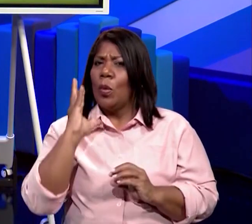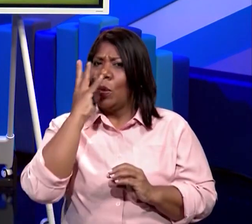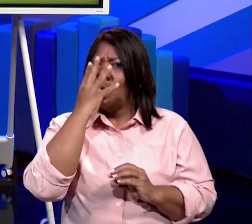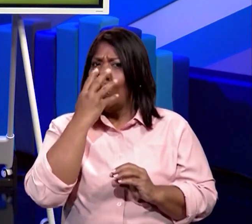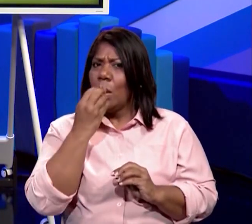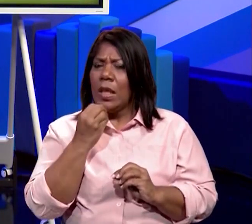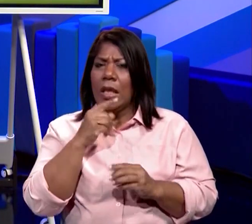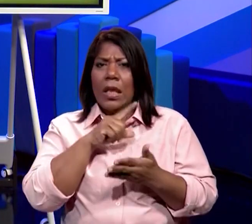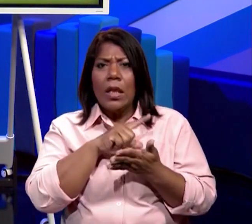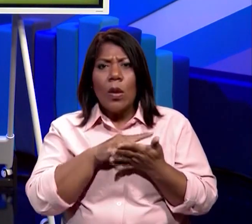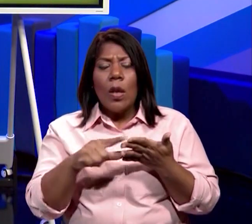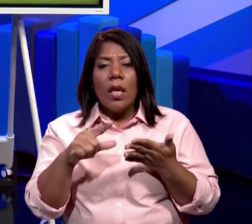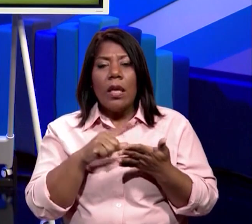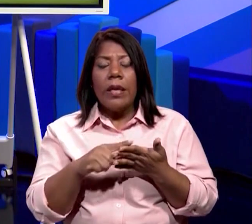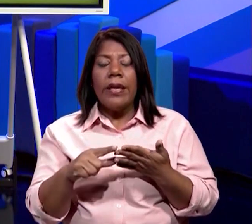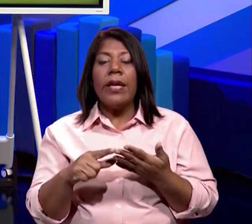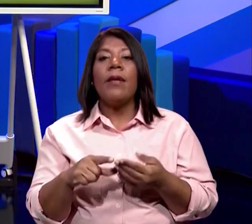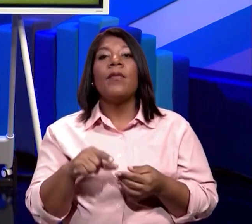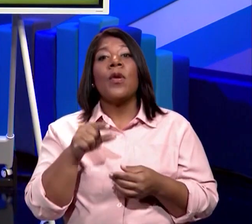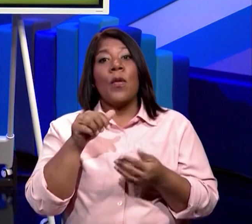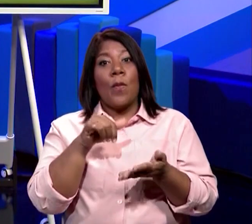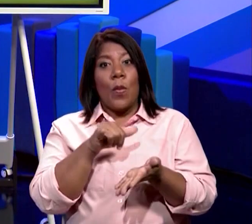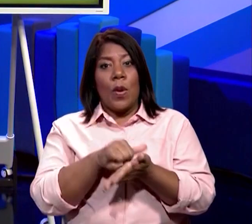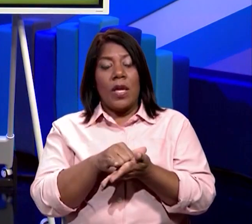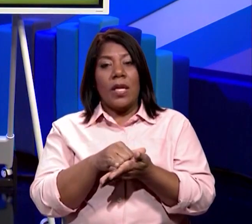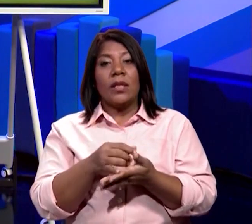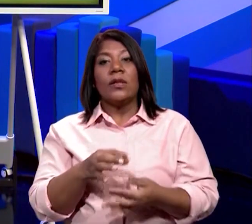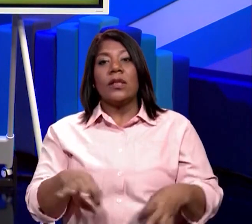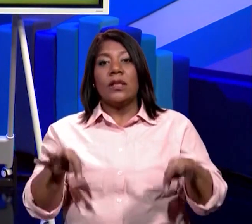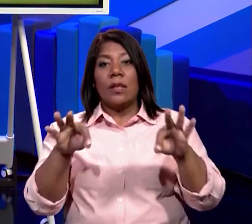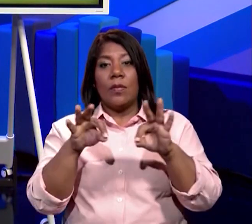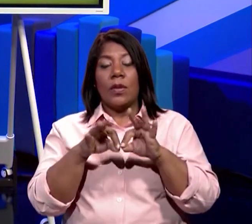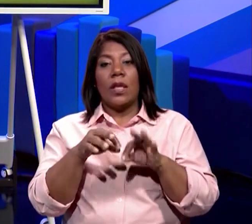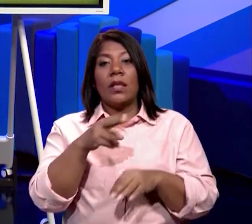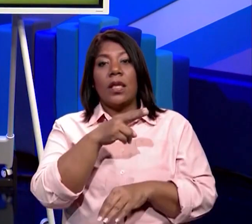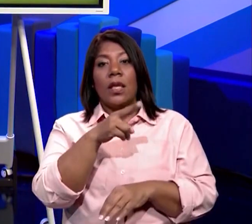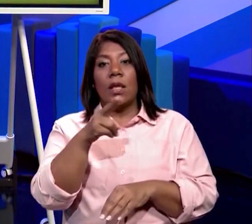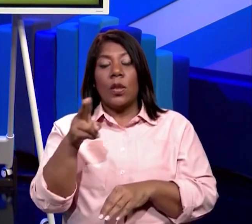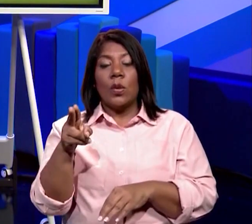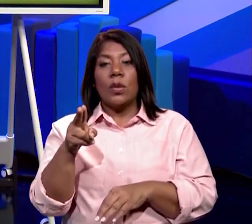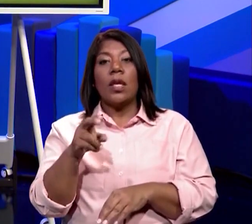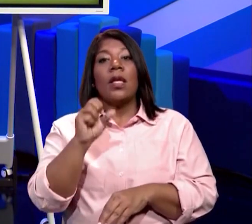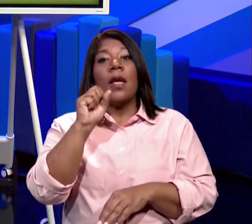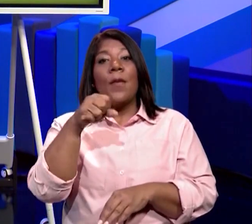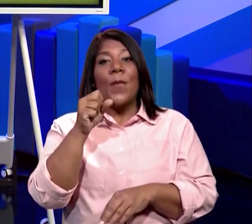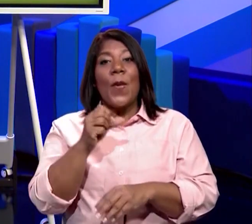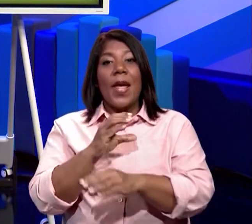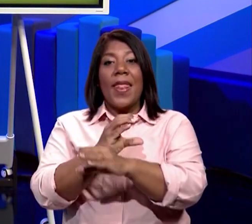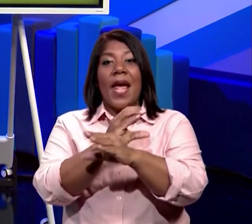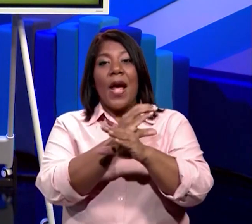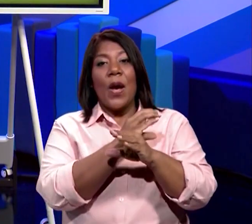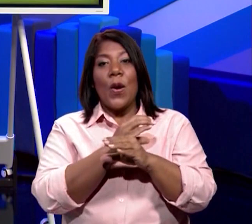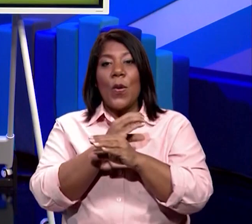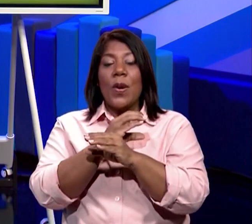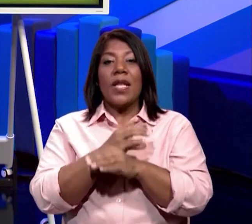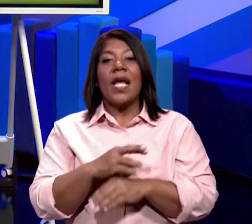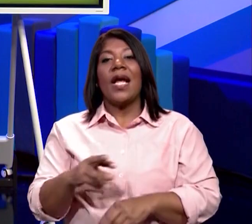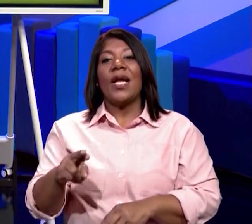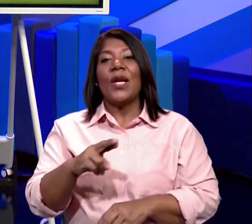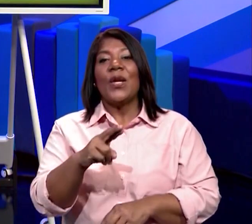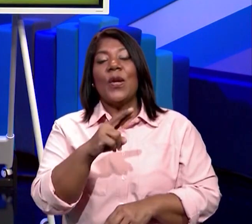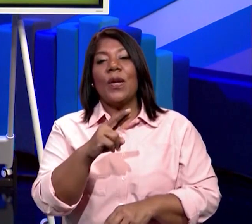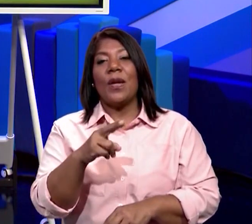están ahora. Así que yo los invito a todos ustedes que puedan cuidar los ríos.